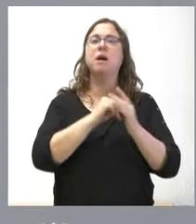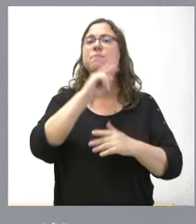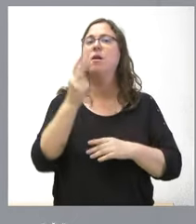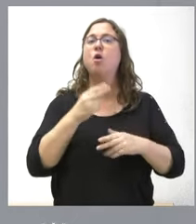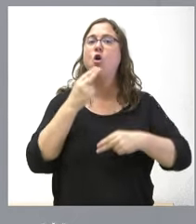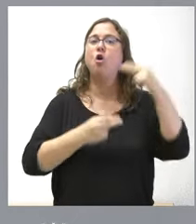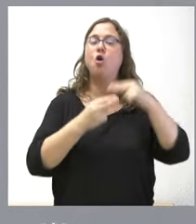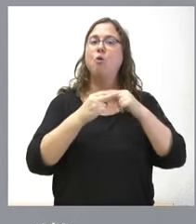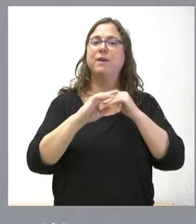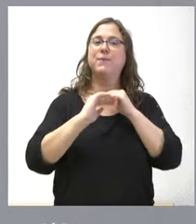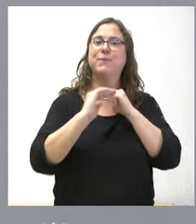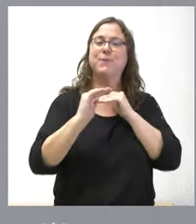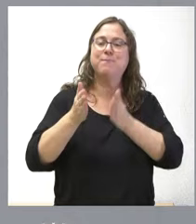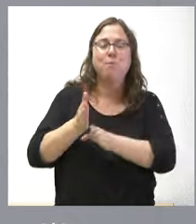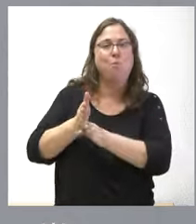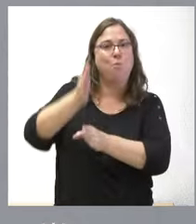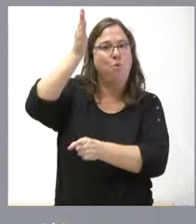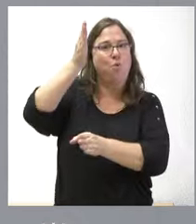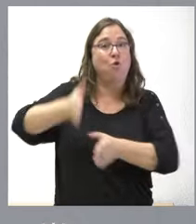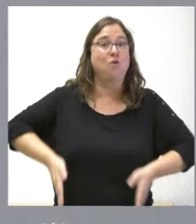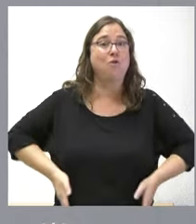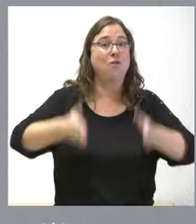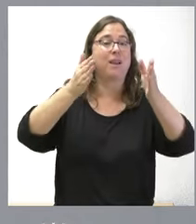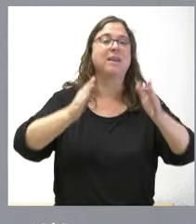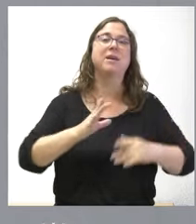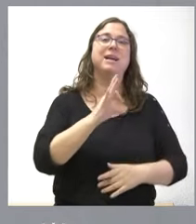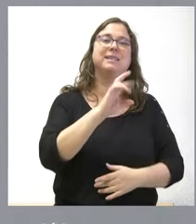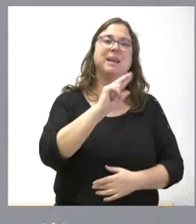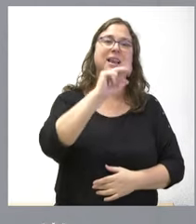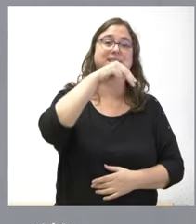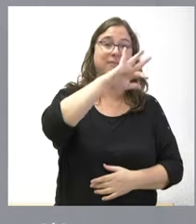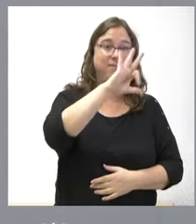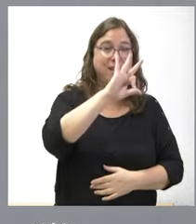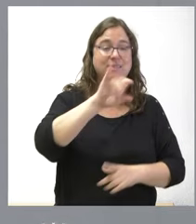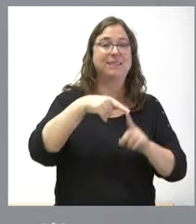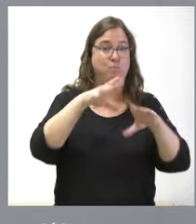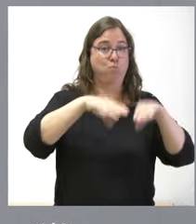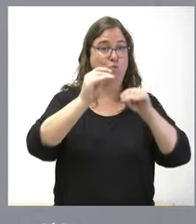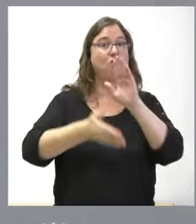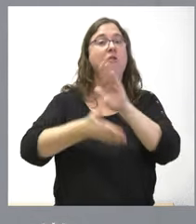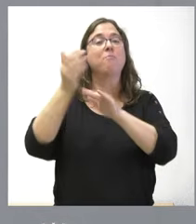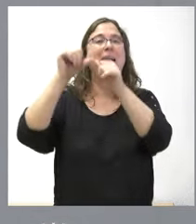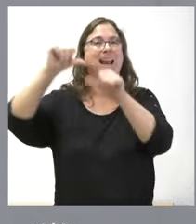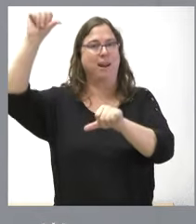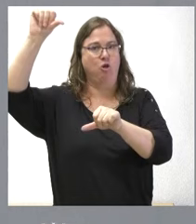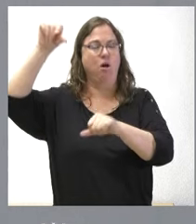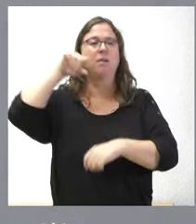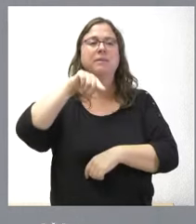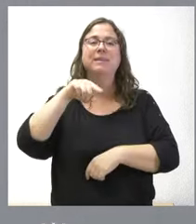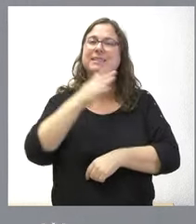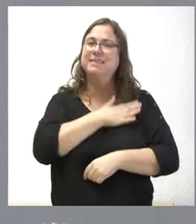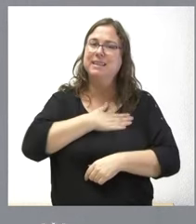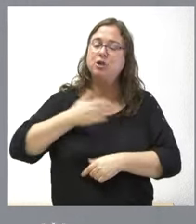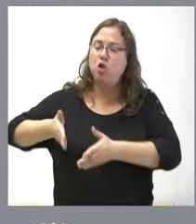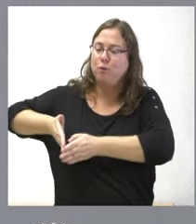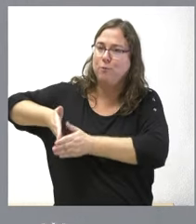obras de estabilización del muro de la carretera entre Salas de los Infantes, en Burgos y La Rioja. Son obras que consisten en el saneo completo de